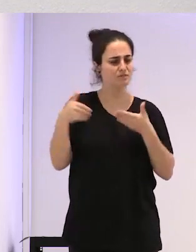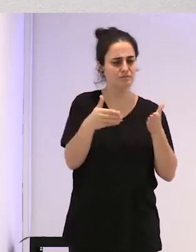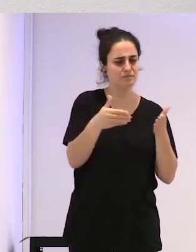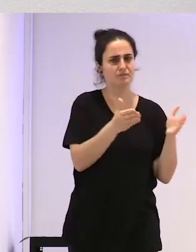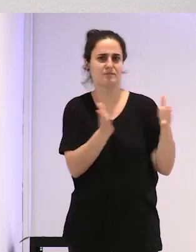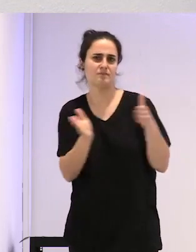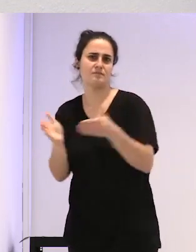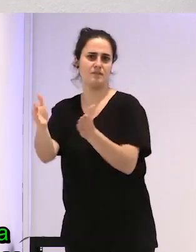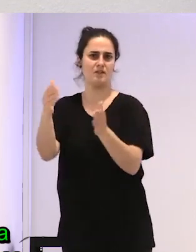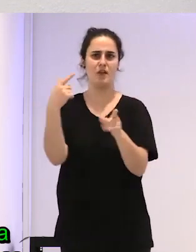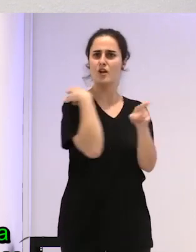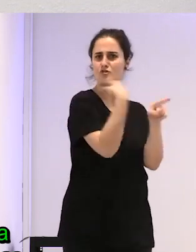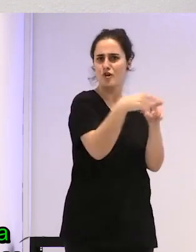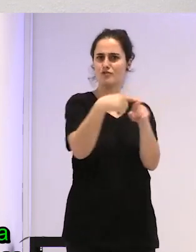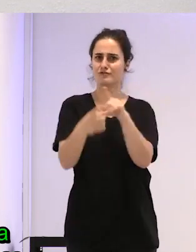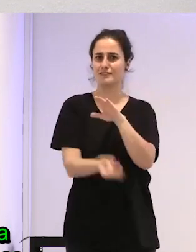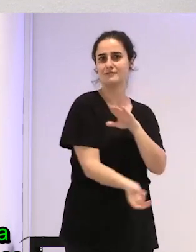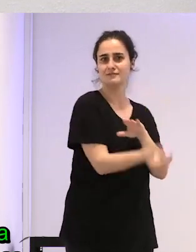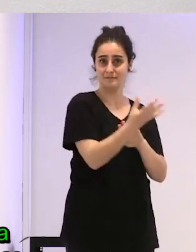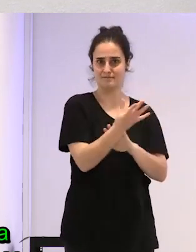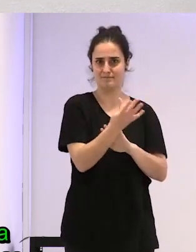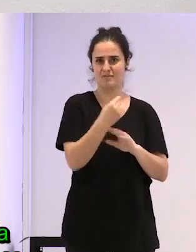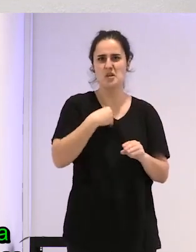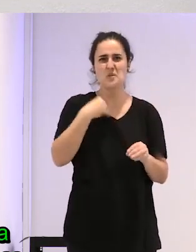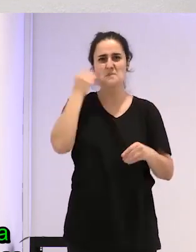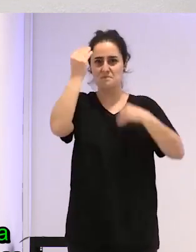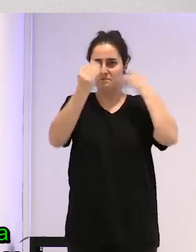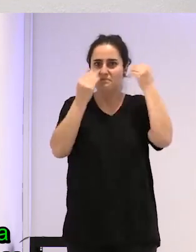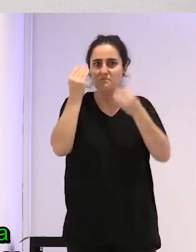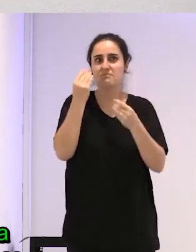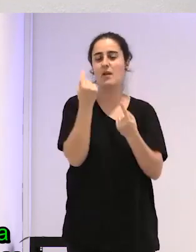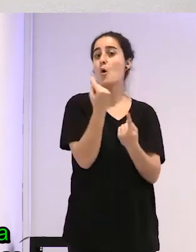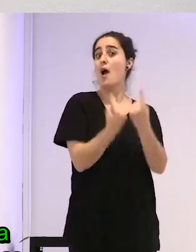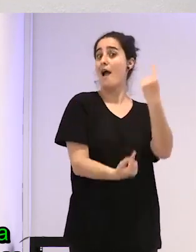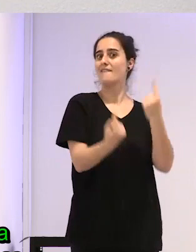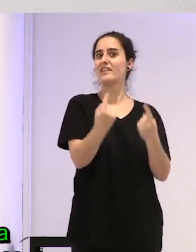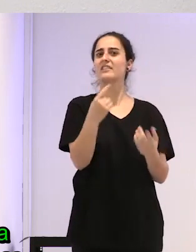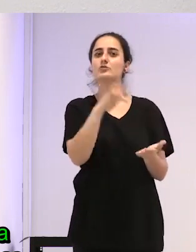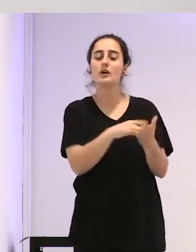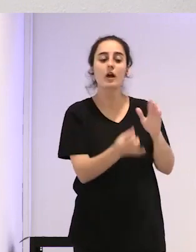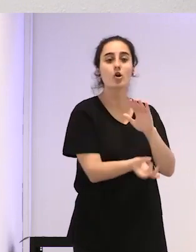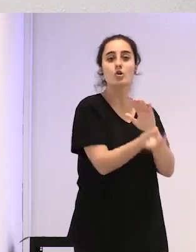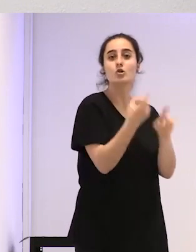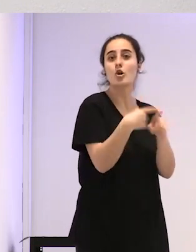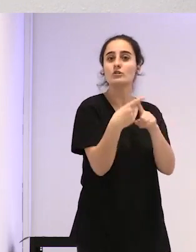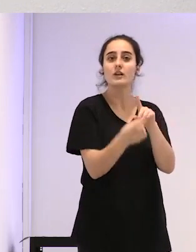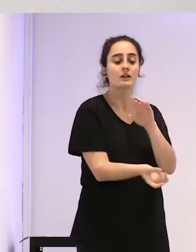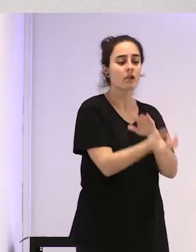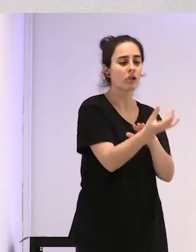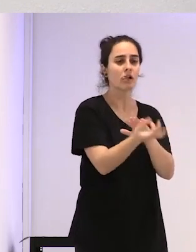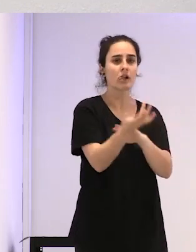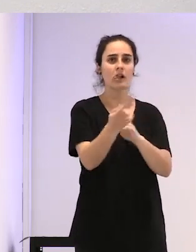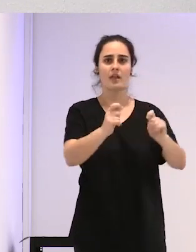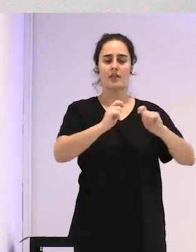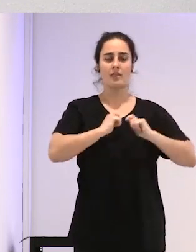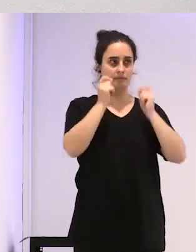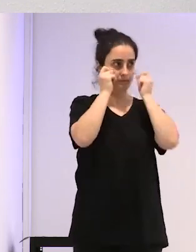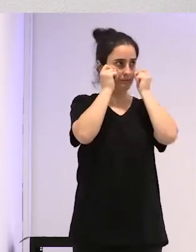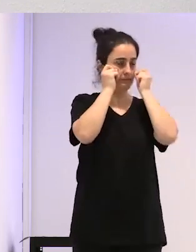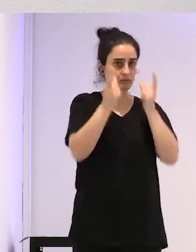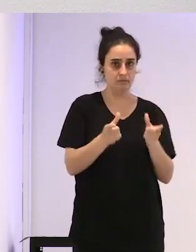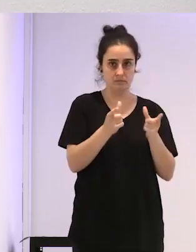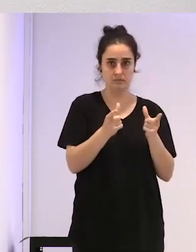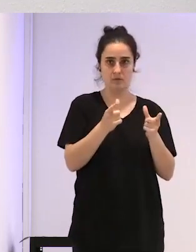Pasaron muchas cositas y yo siempre he pensado que en la vida, de vez en cuando aparecen algunas cosas, ¿no? Que te abren puertas y que puedes